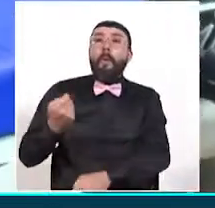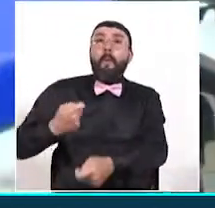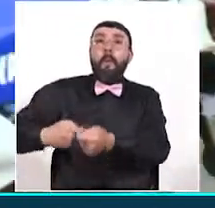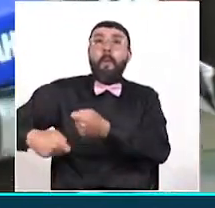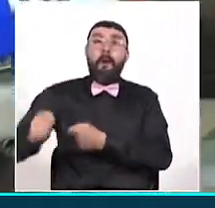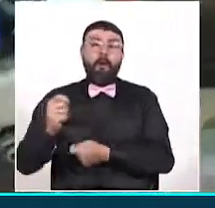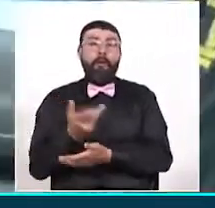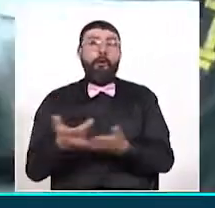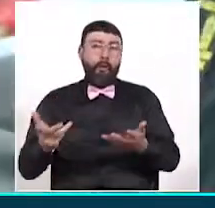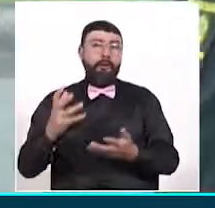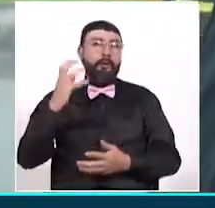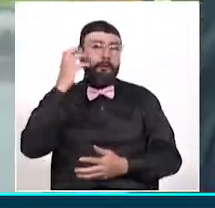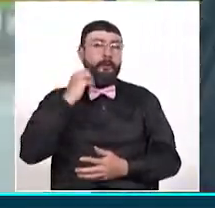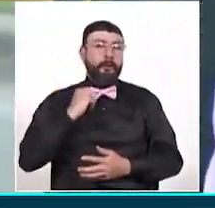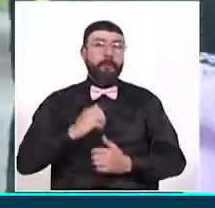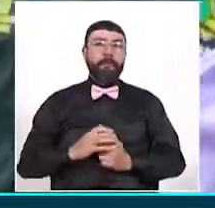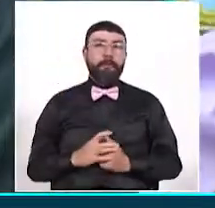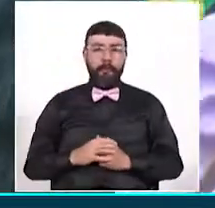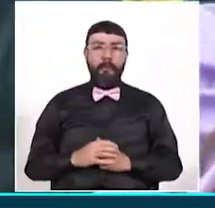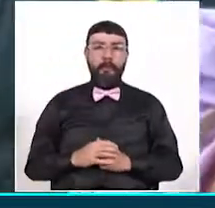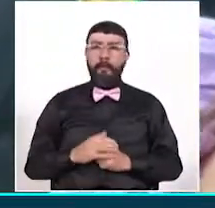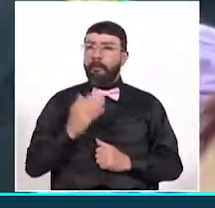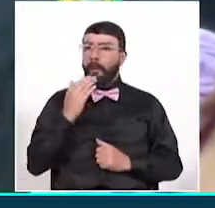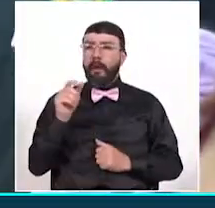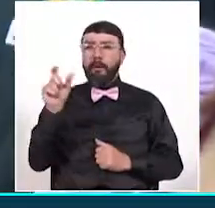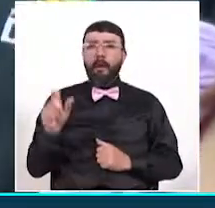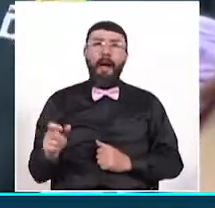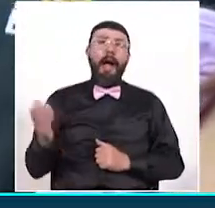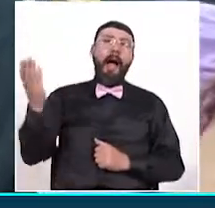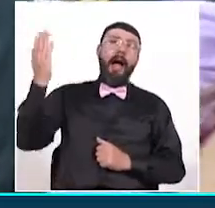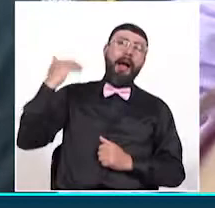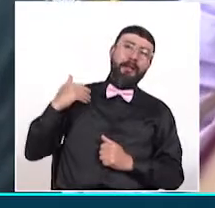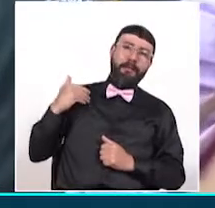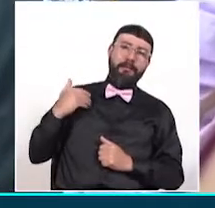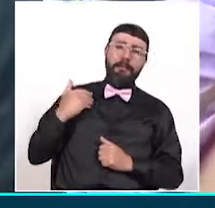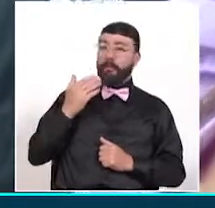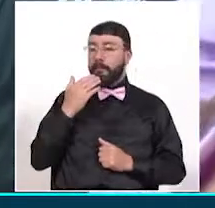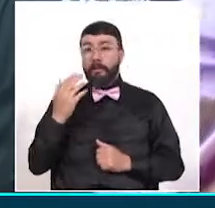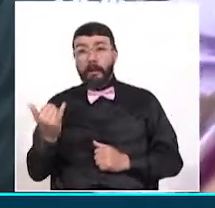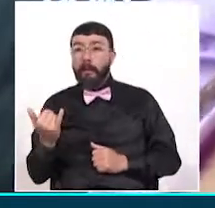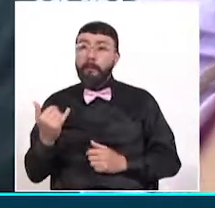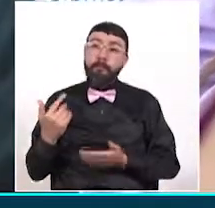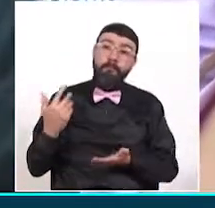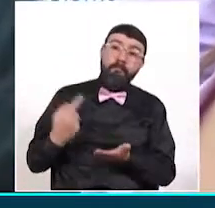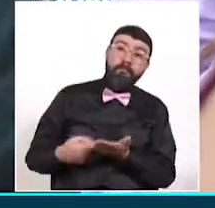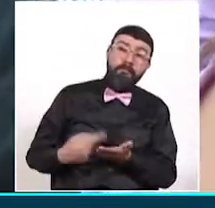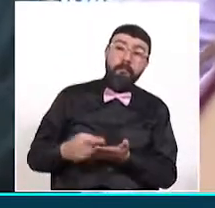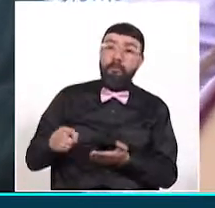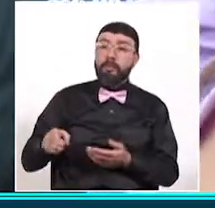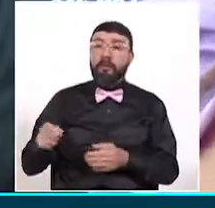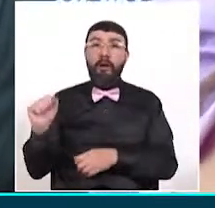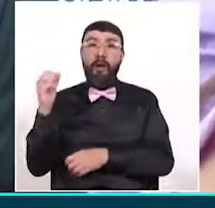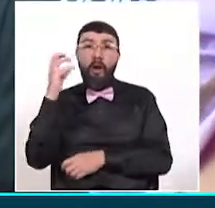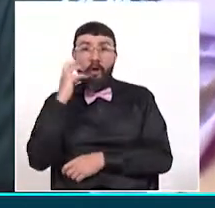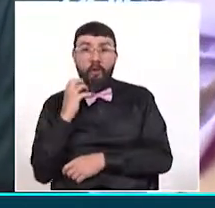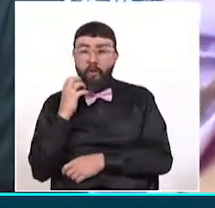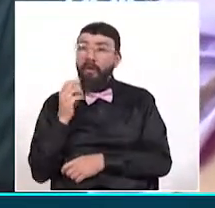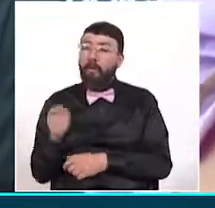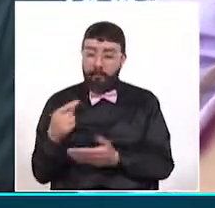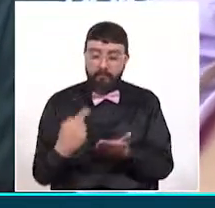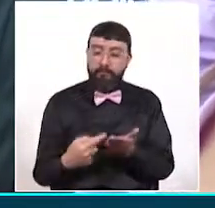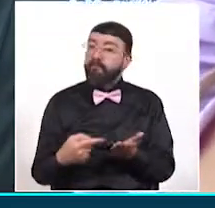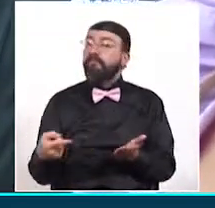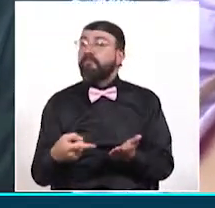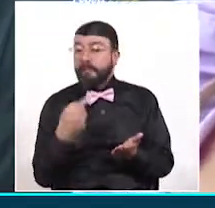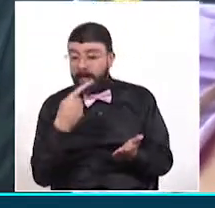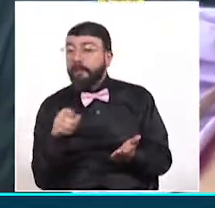Entonces una vez se establece que tiene algún pendiente por alguna autoridad competente, en este caso que tiene un pendiente por hurto, por parte de nosotros como funcionarios de policía